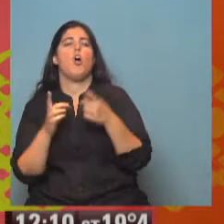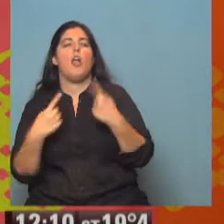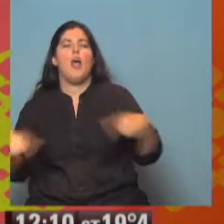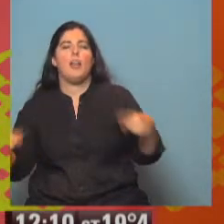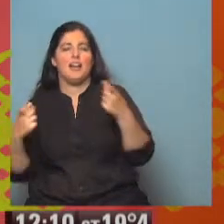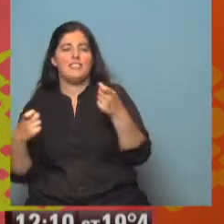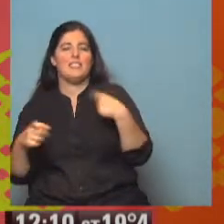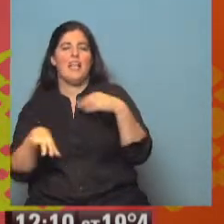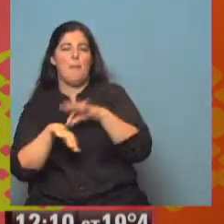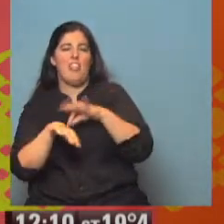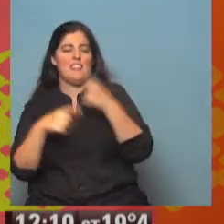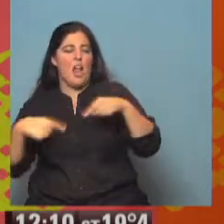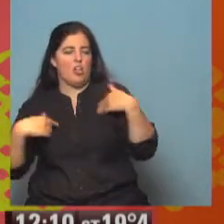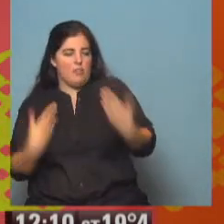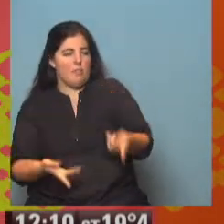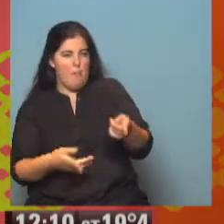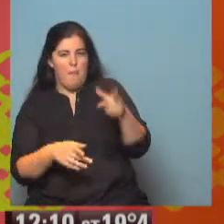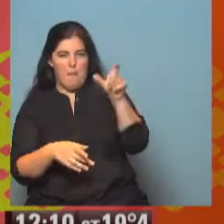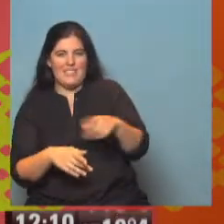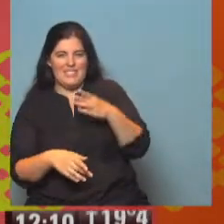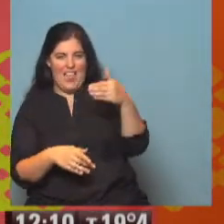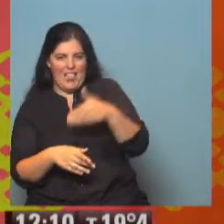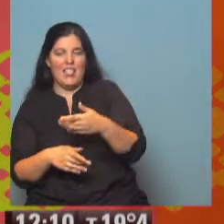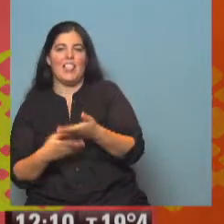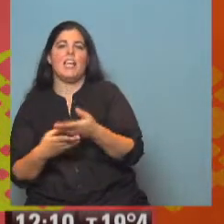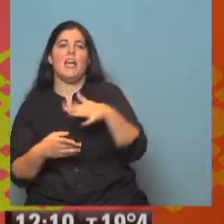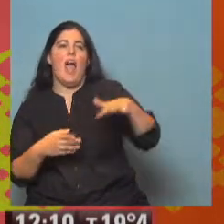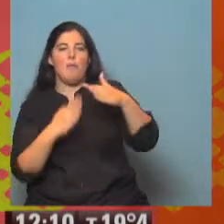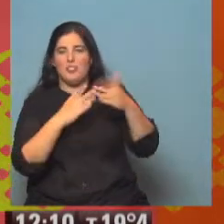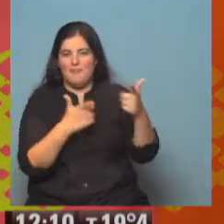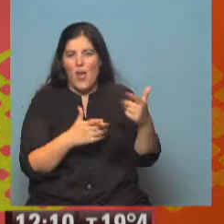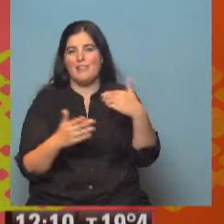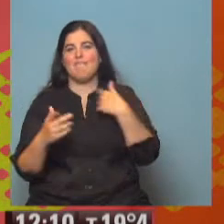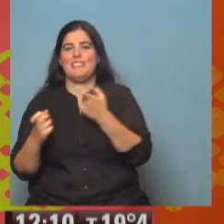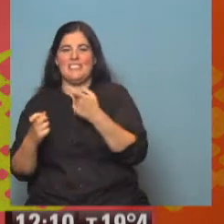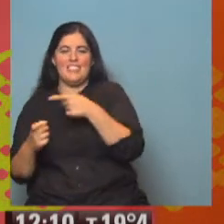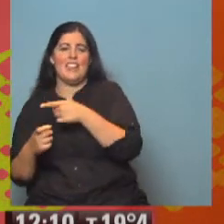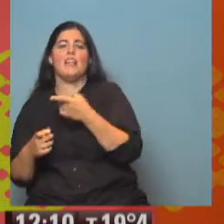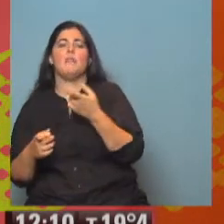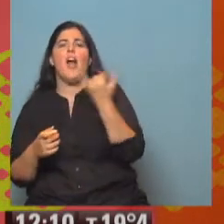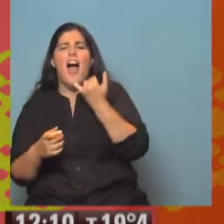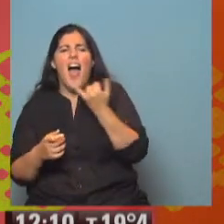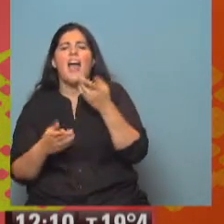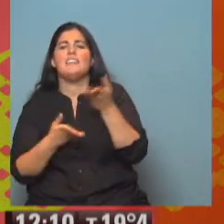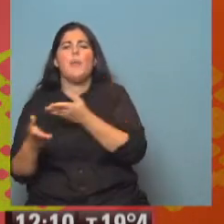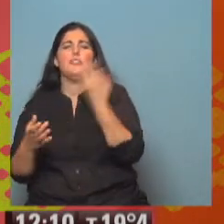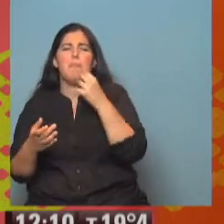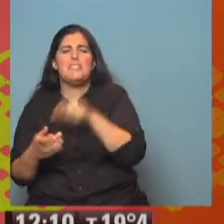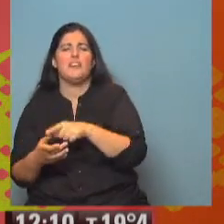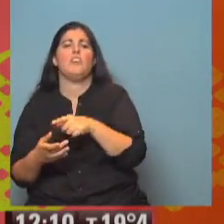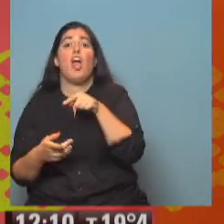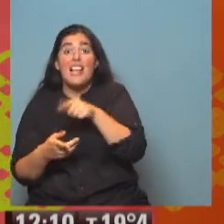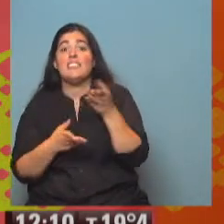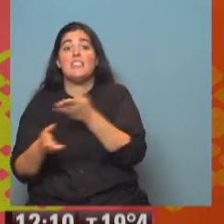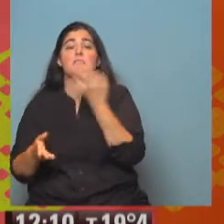la medicina pone a disposición de ese paciente en un ámbito domiciliario, existen prestaciones específicas. Esas prestaciones,